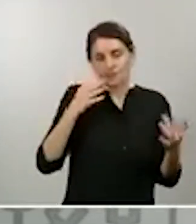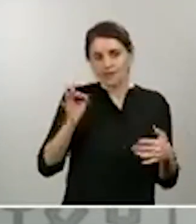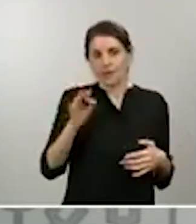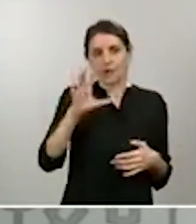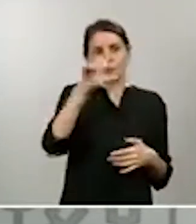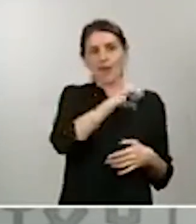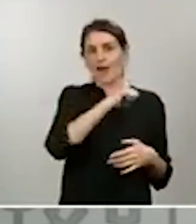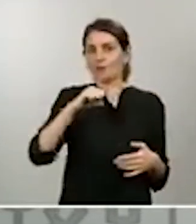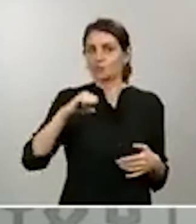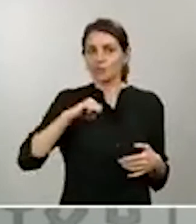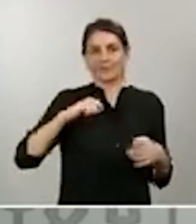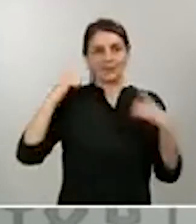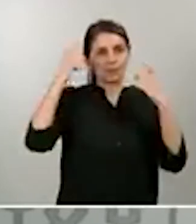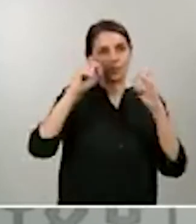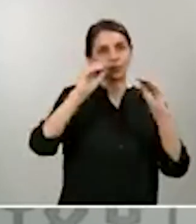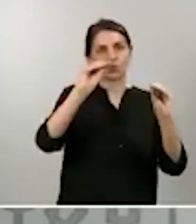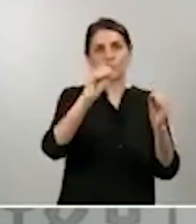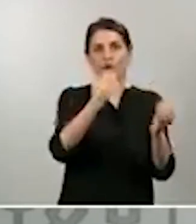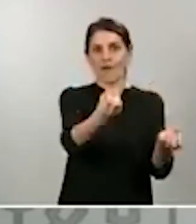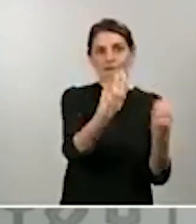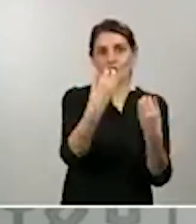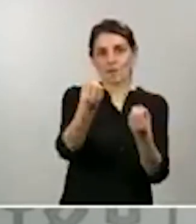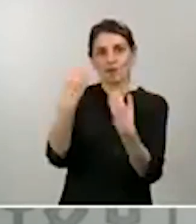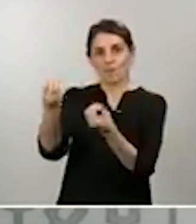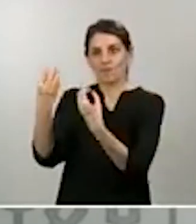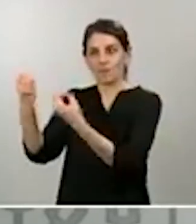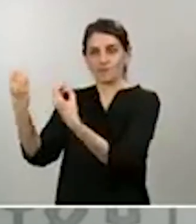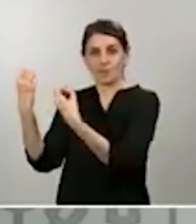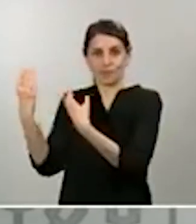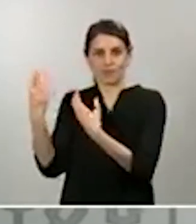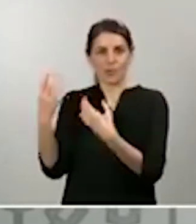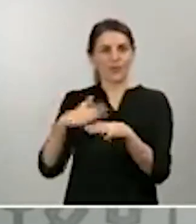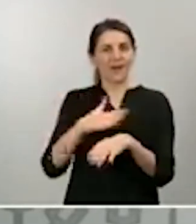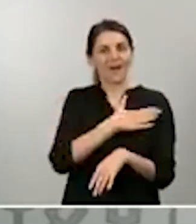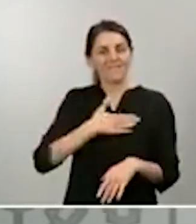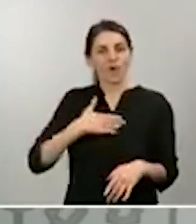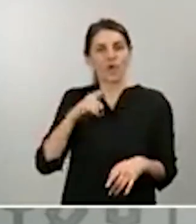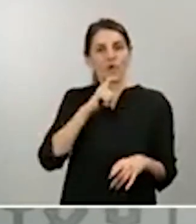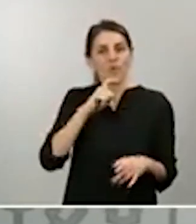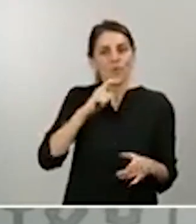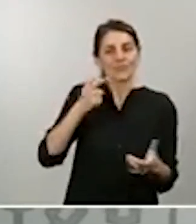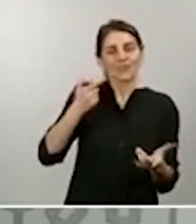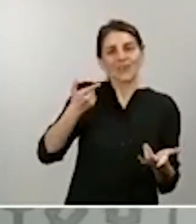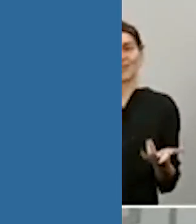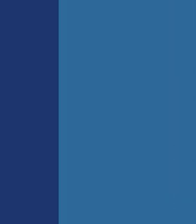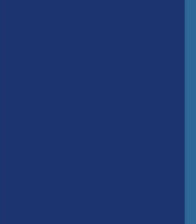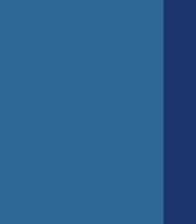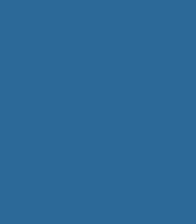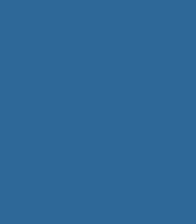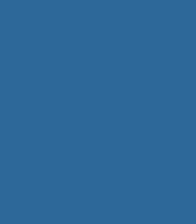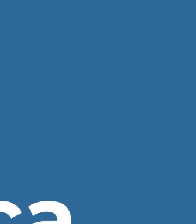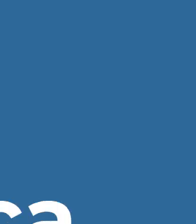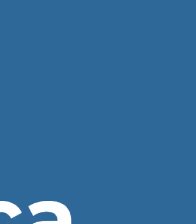individualizados y ahí sí que los datos pueden ser mucho más comparables, pero estamos trabajando en ello.